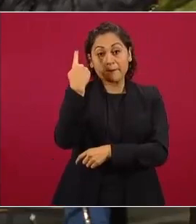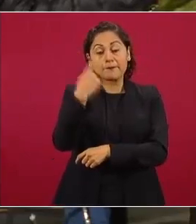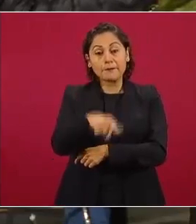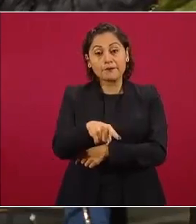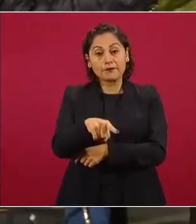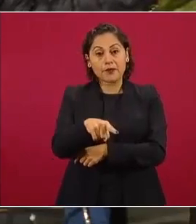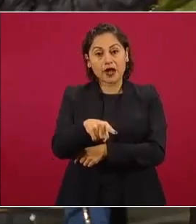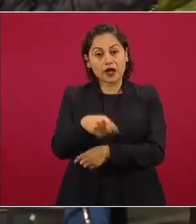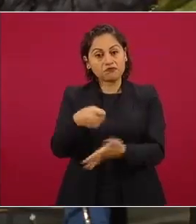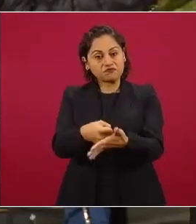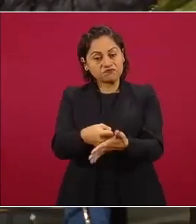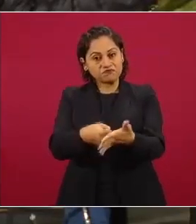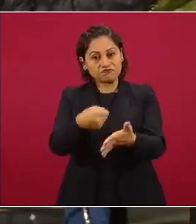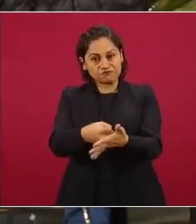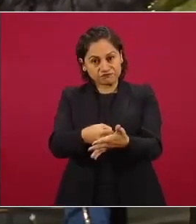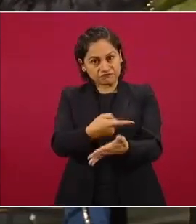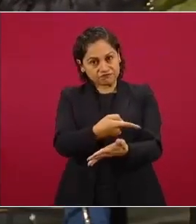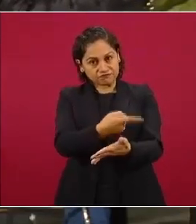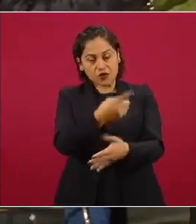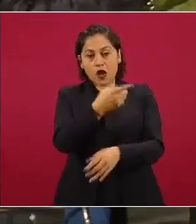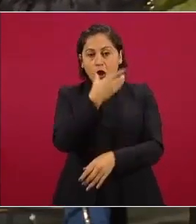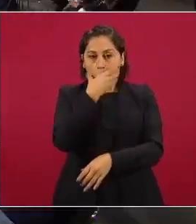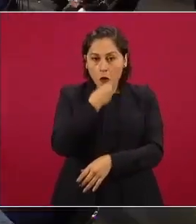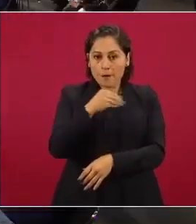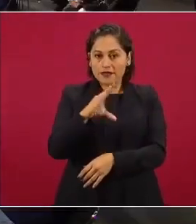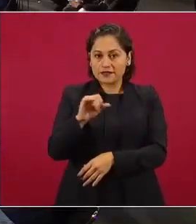regresara al general de Cienfuegos a México?